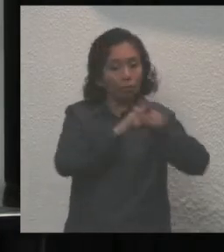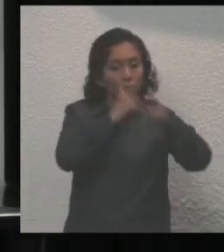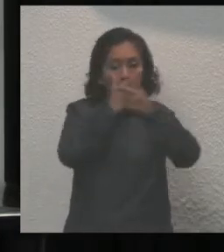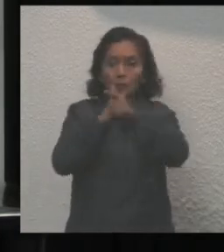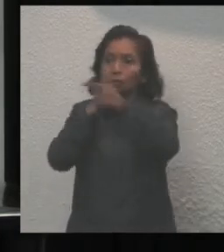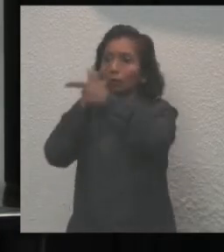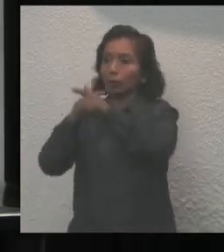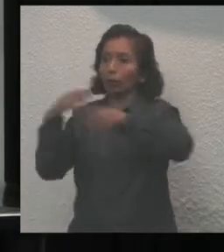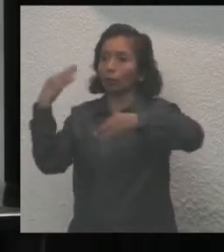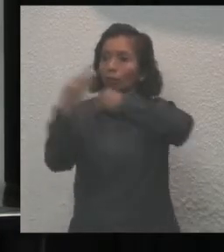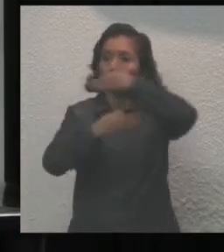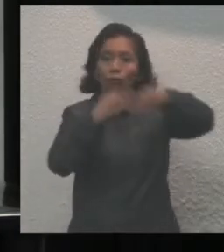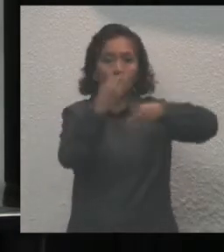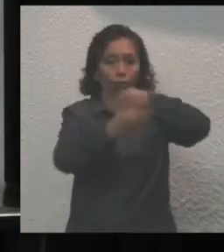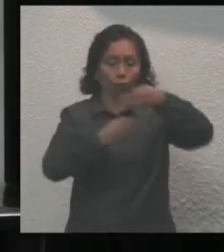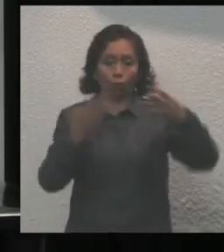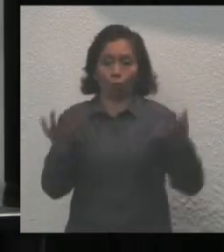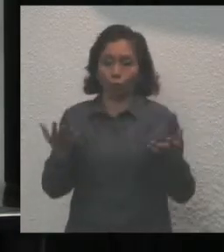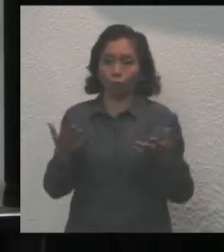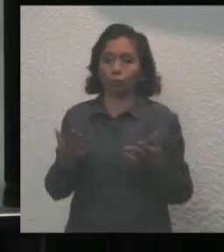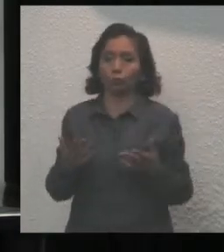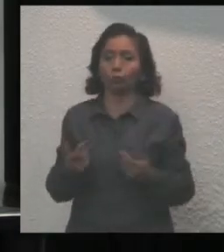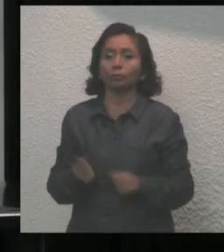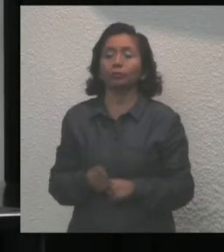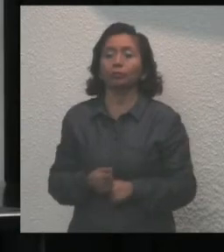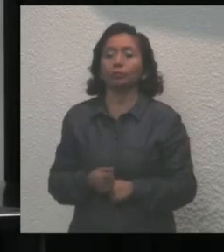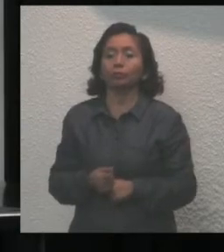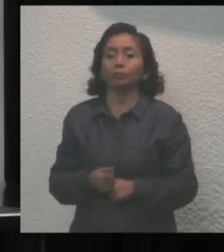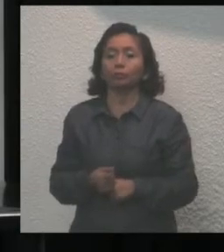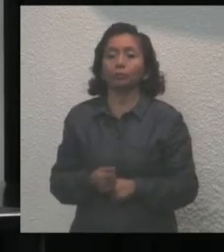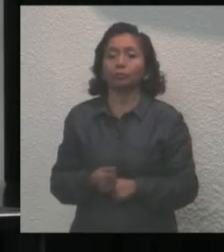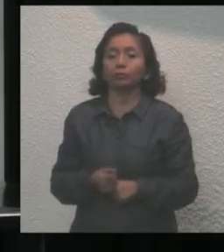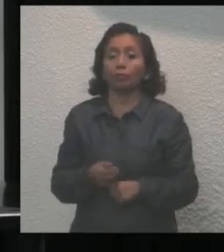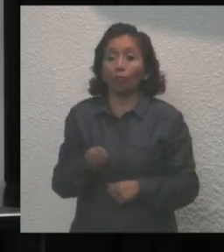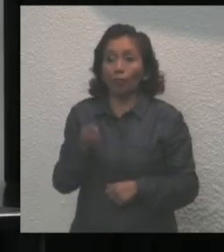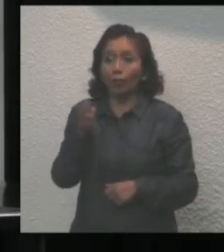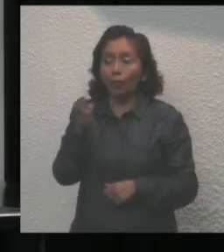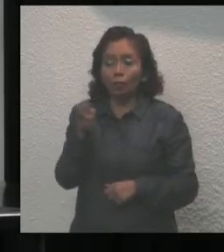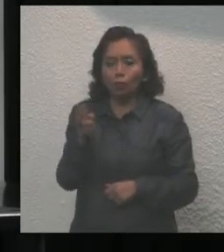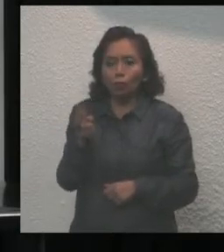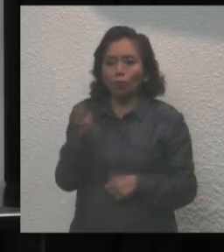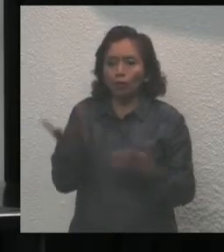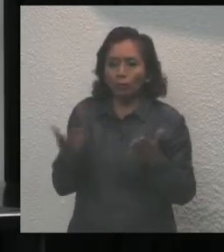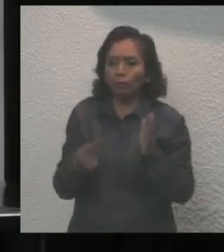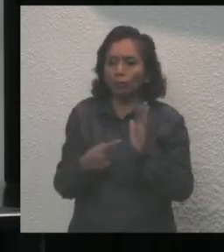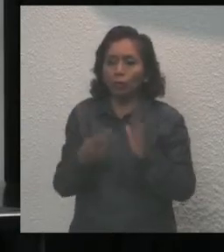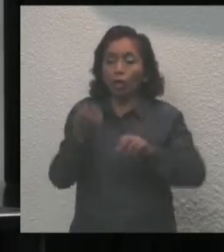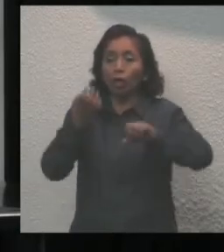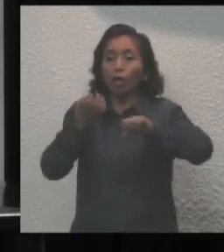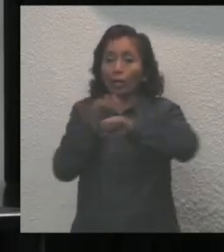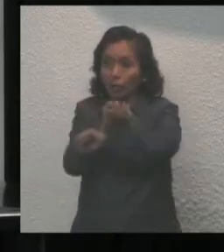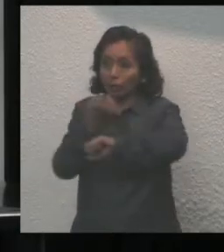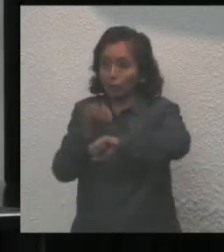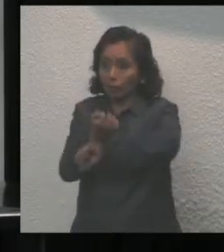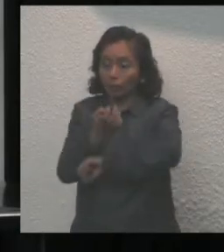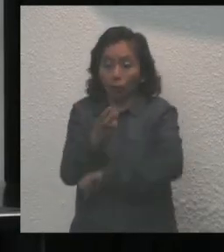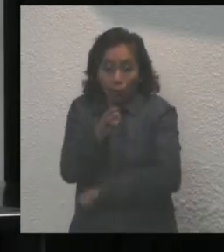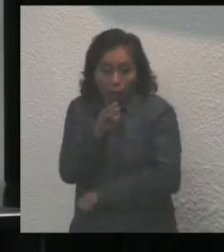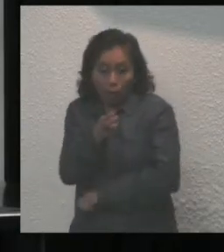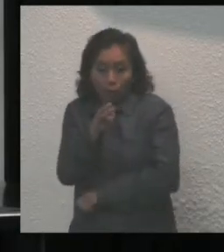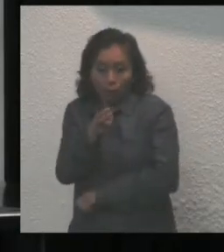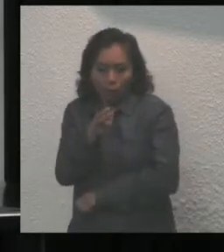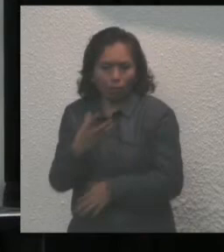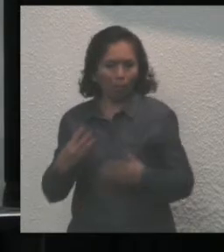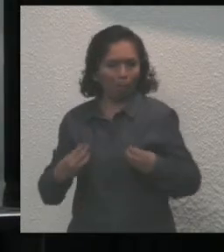constitucionalmente autónomos y los poderes del Estado. Esto ha permitido que nuestro Estado sea un Estado que